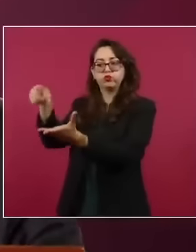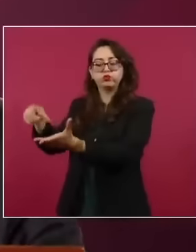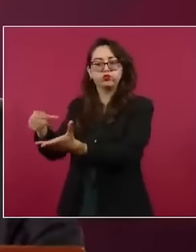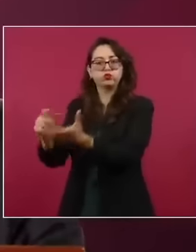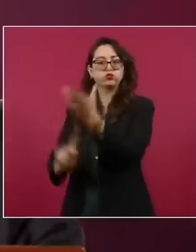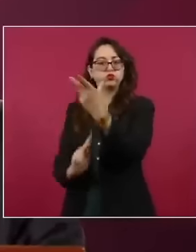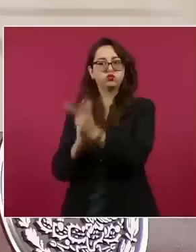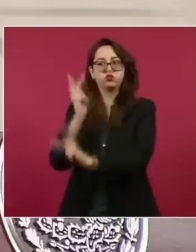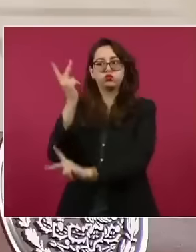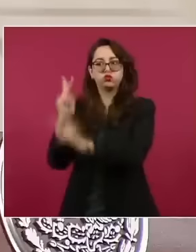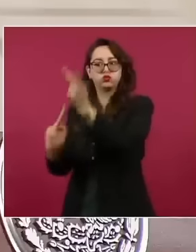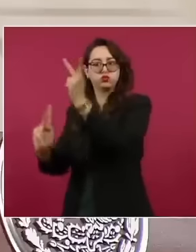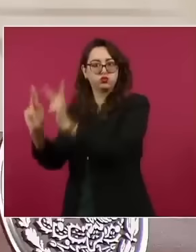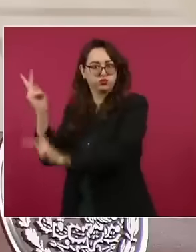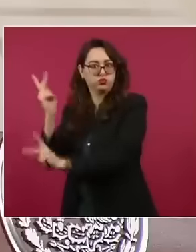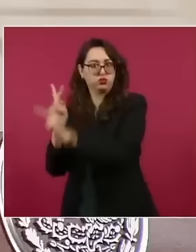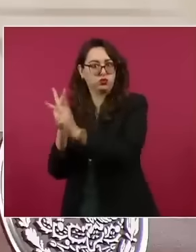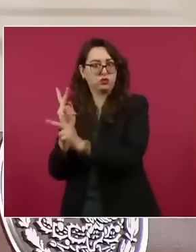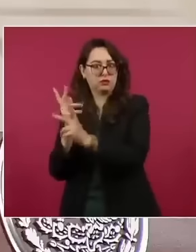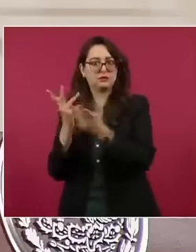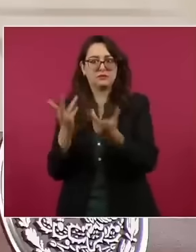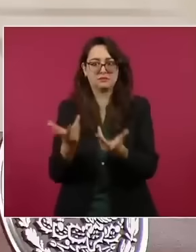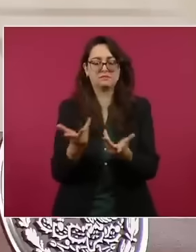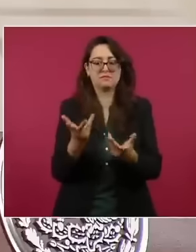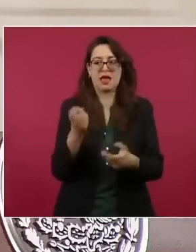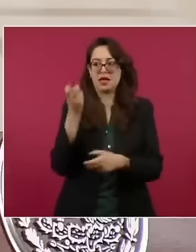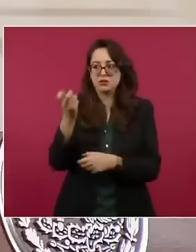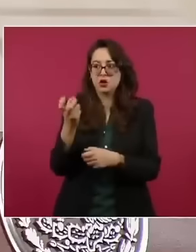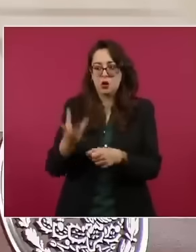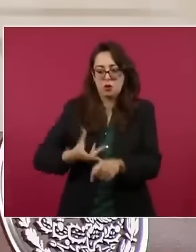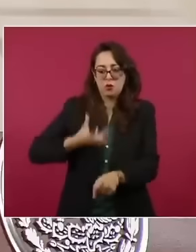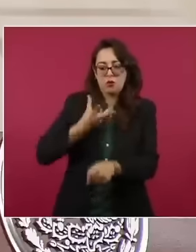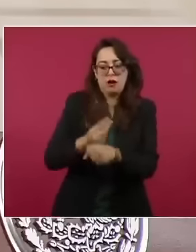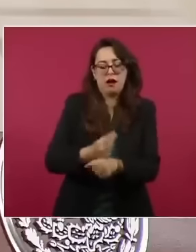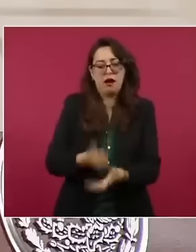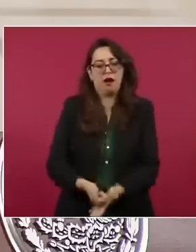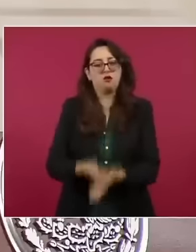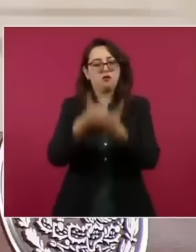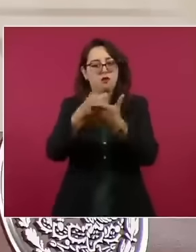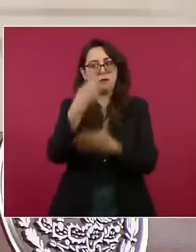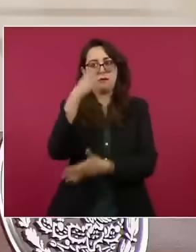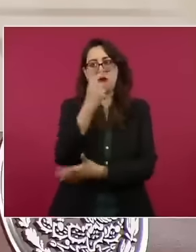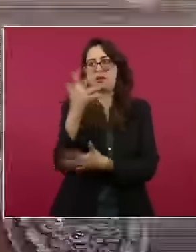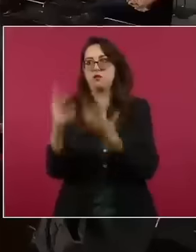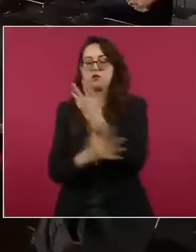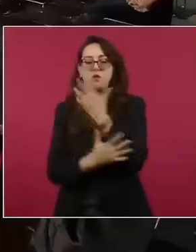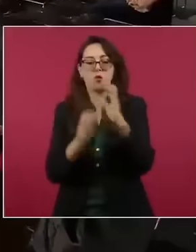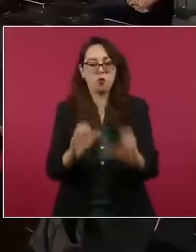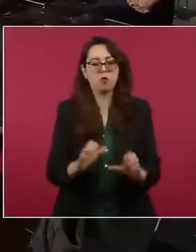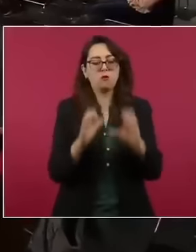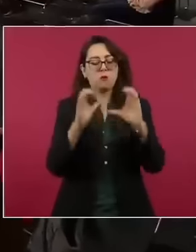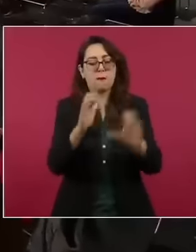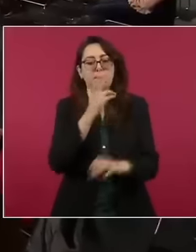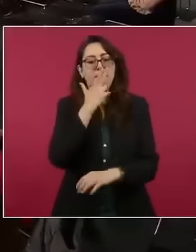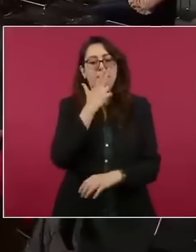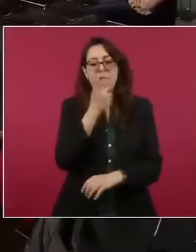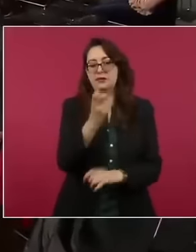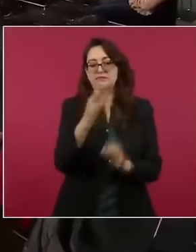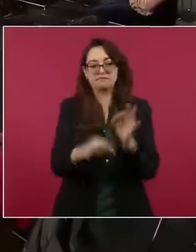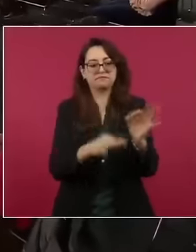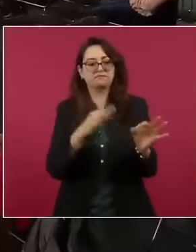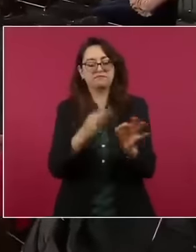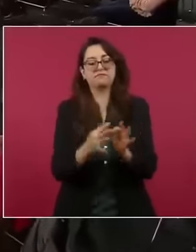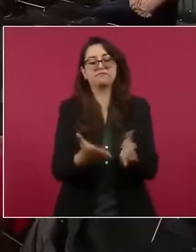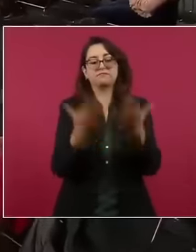del sistema lagunar. Con esto sería cuánto, presidente. Y si me permite, tenemos un video que da